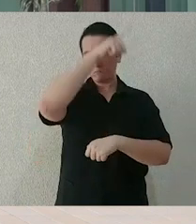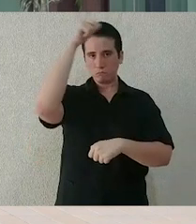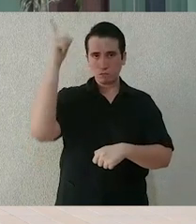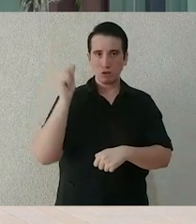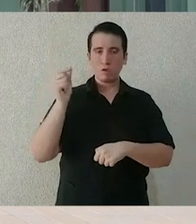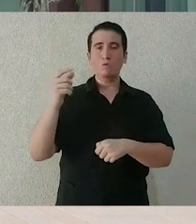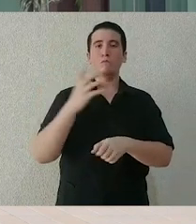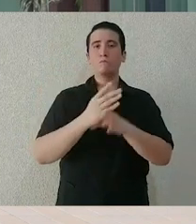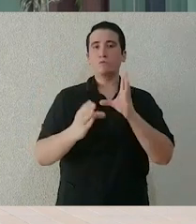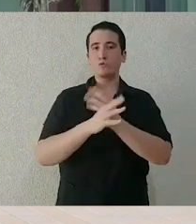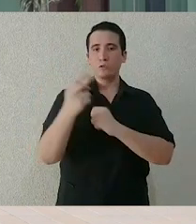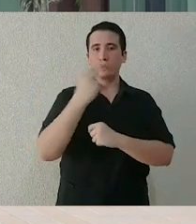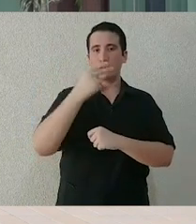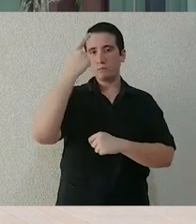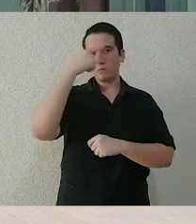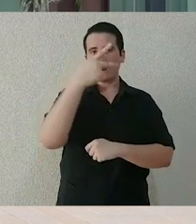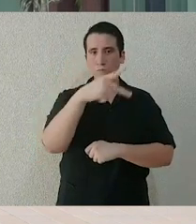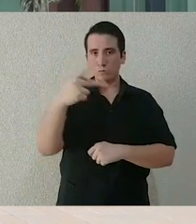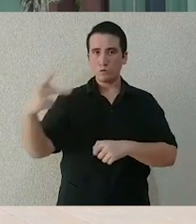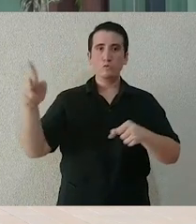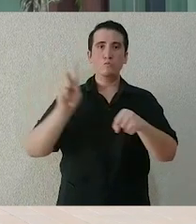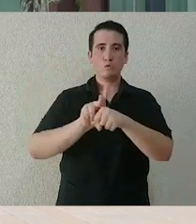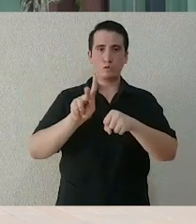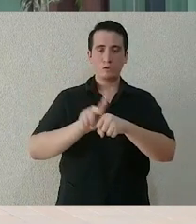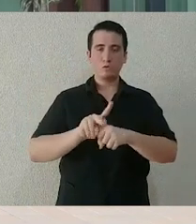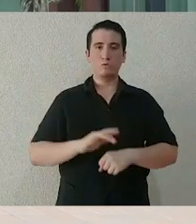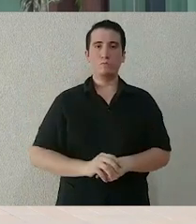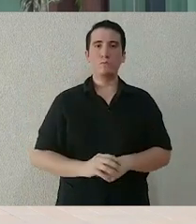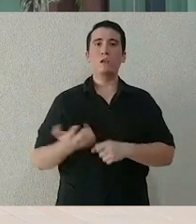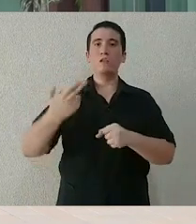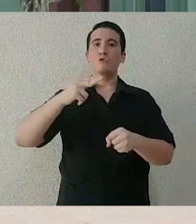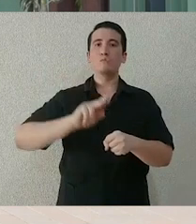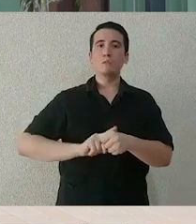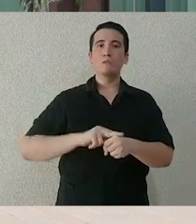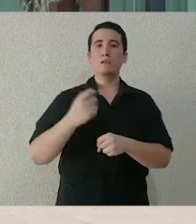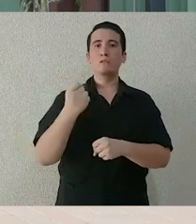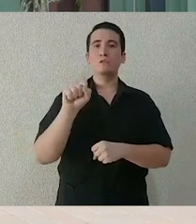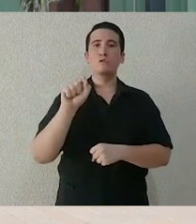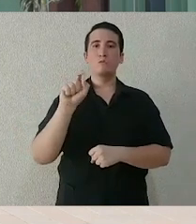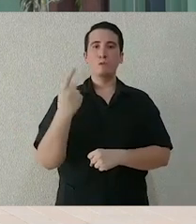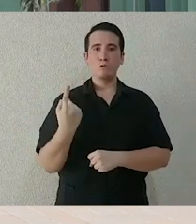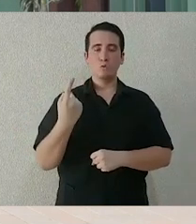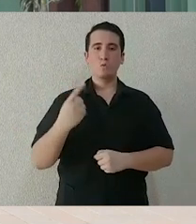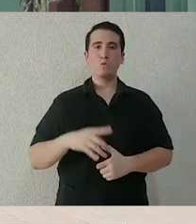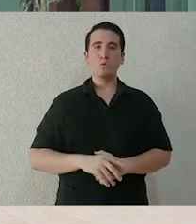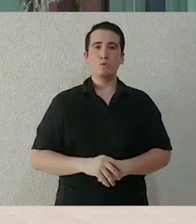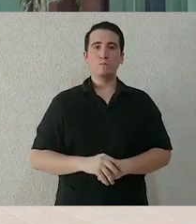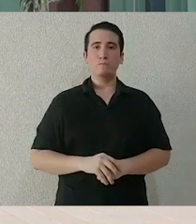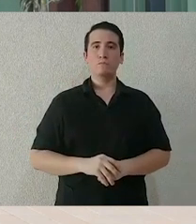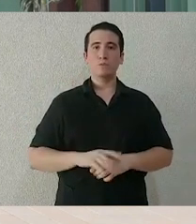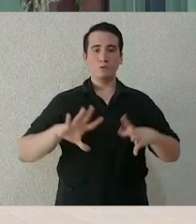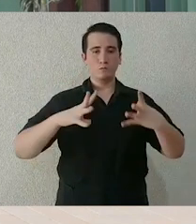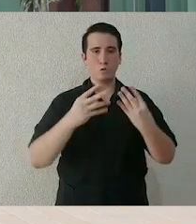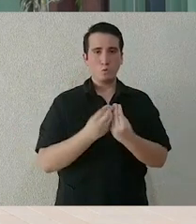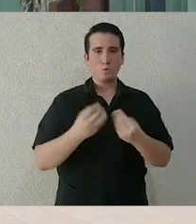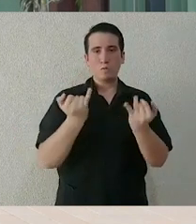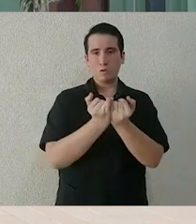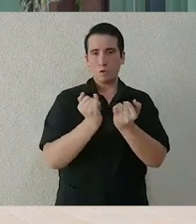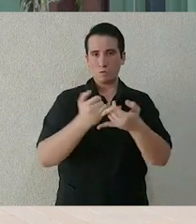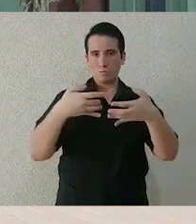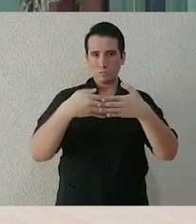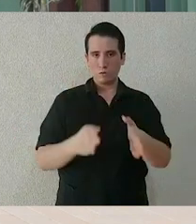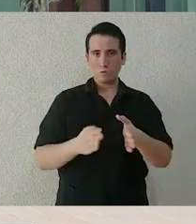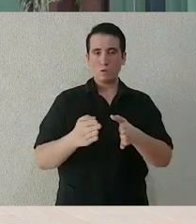apertura del Hospital Provisional de Valladolid. La puesta en marcha de estos dos hospitales temporales significa que estamos